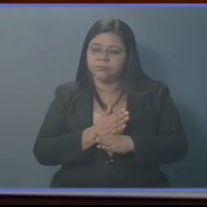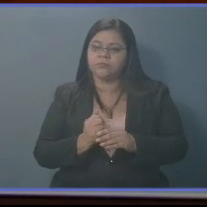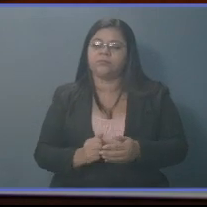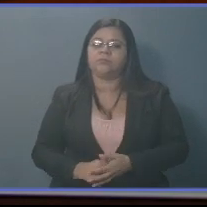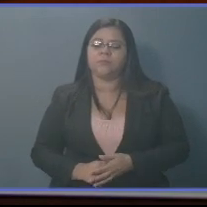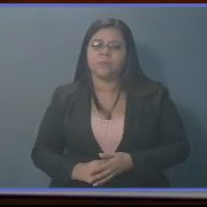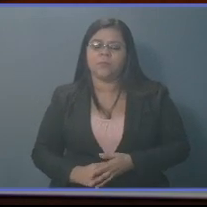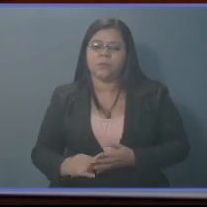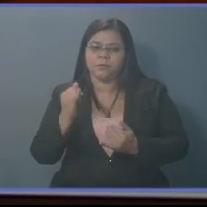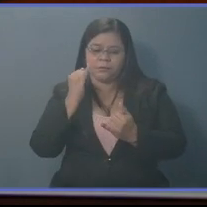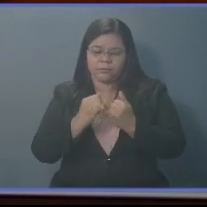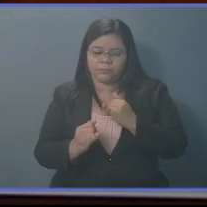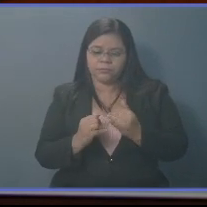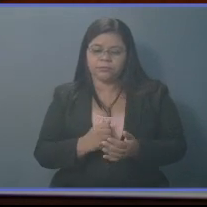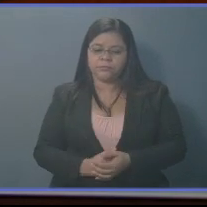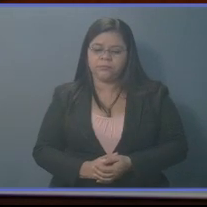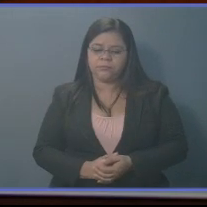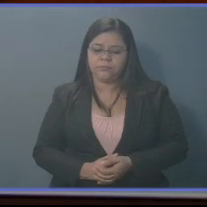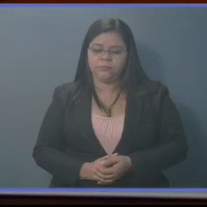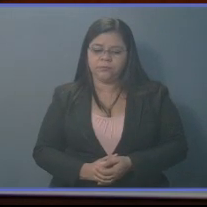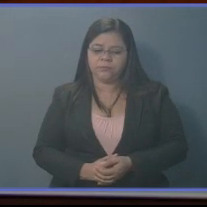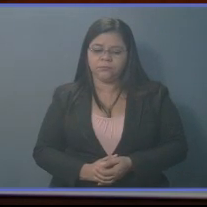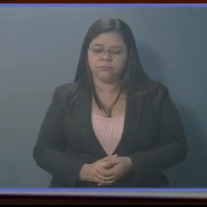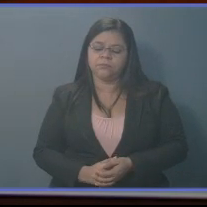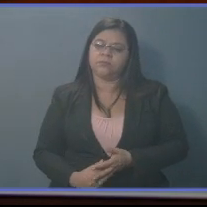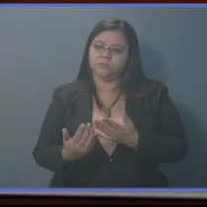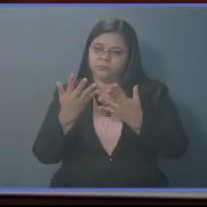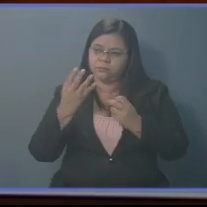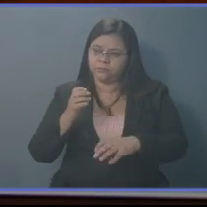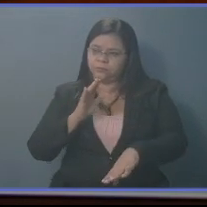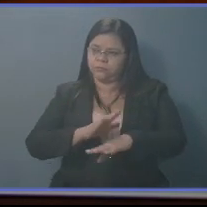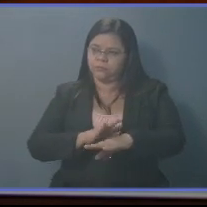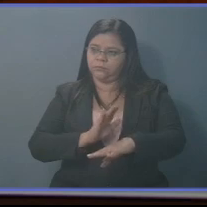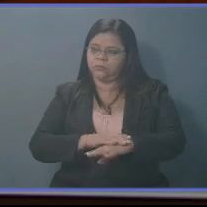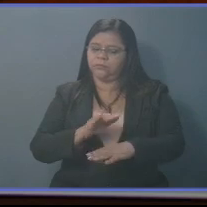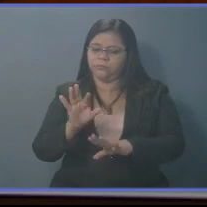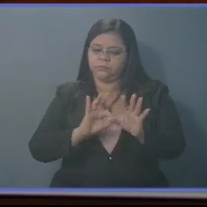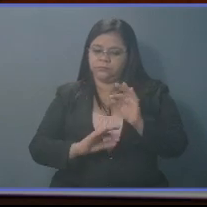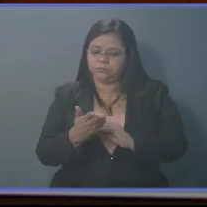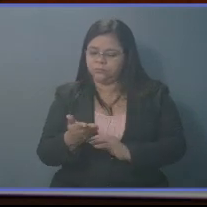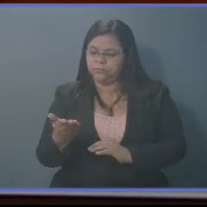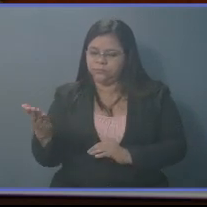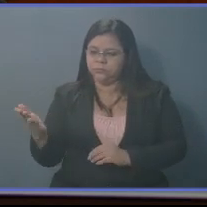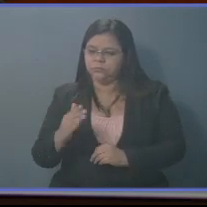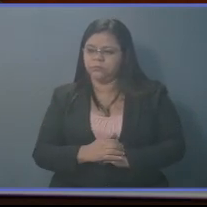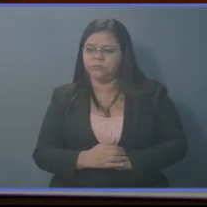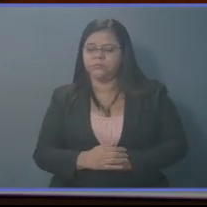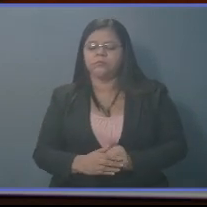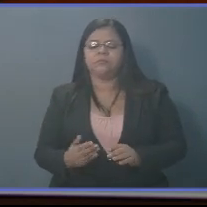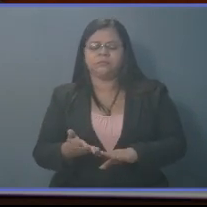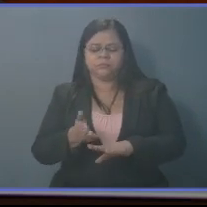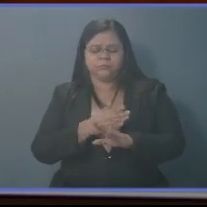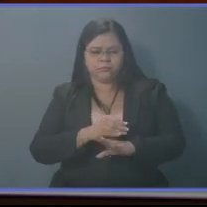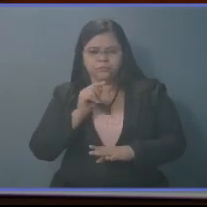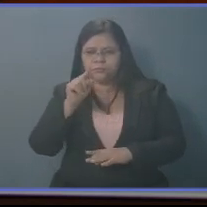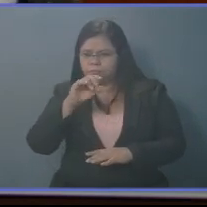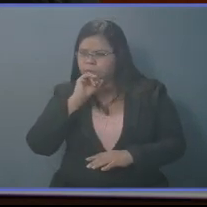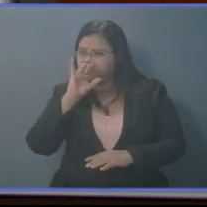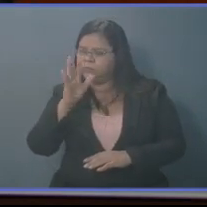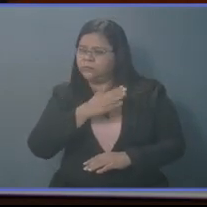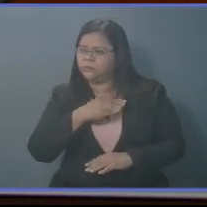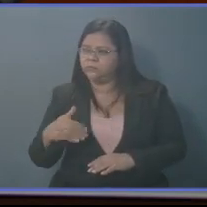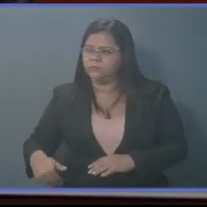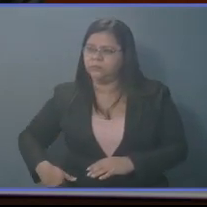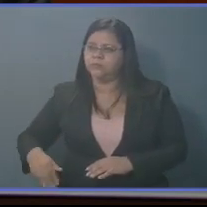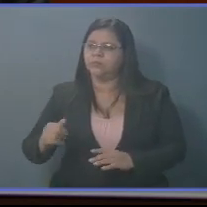Y por último, quiero citar varias cositas que usted mismo ha puesto, señor presidente, el